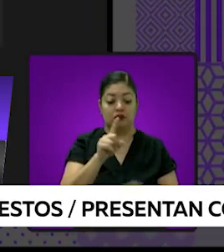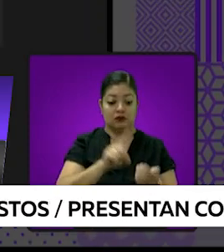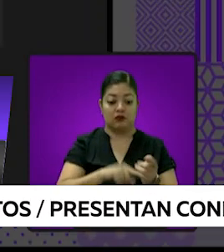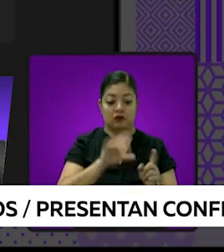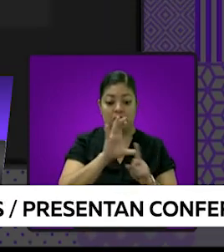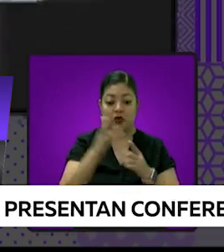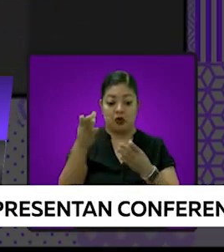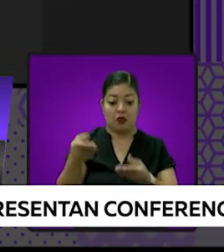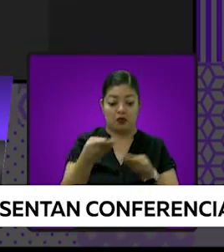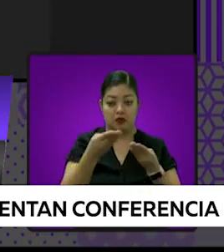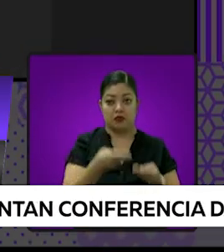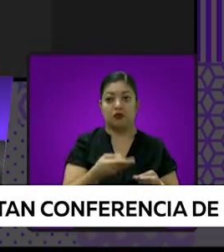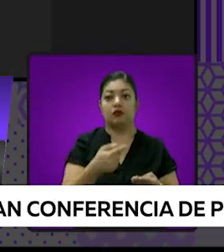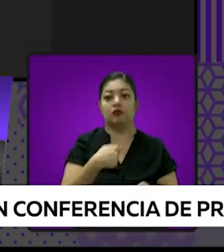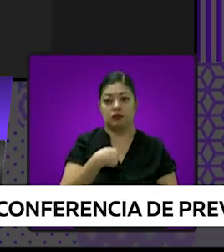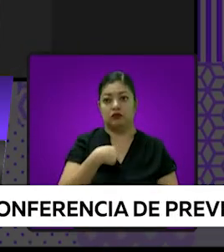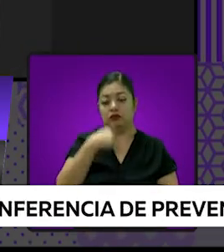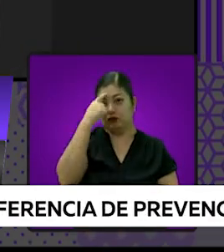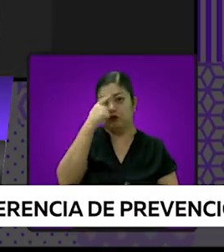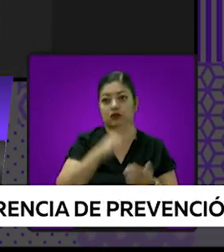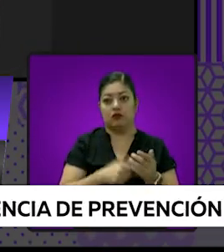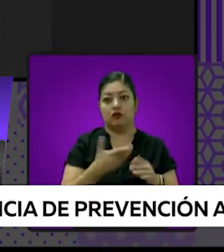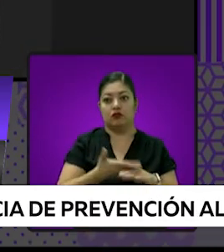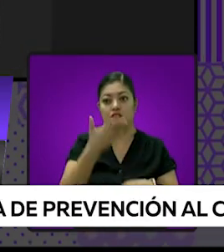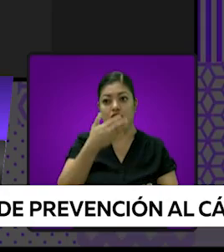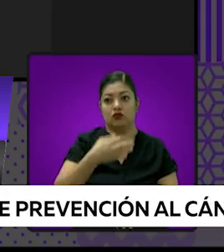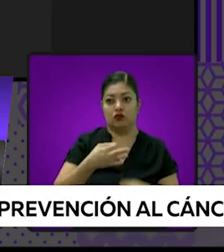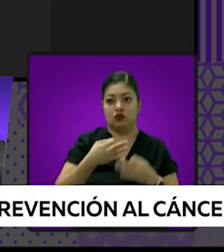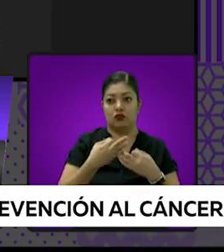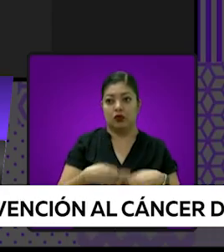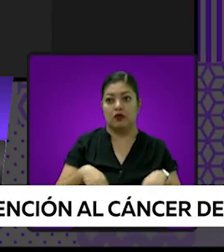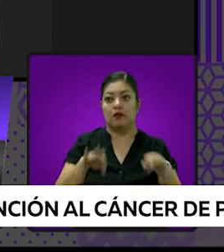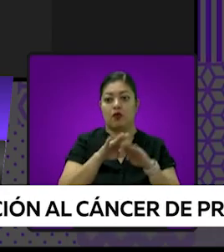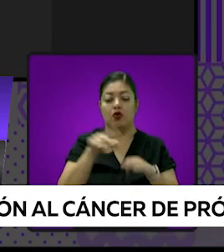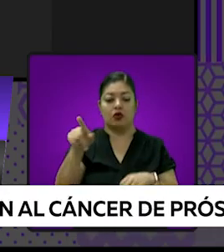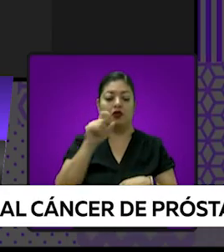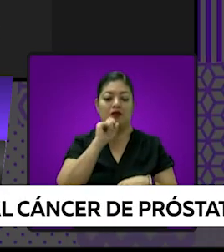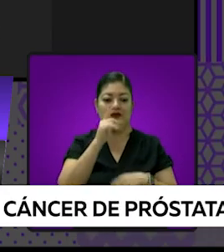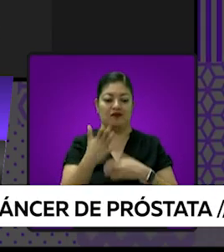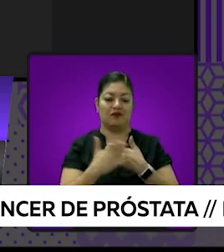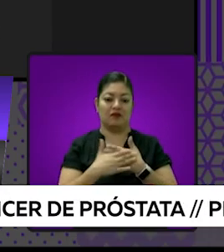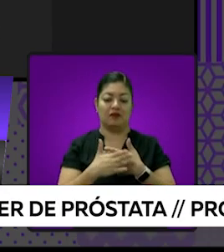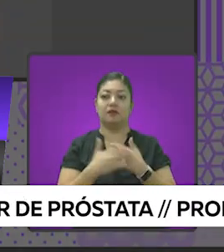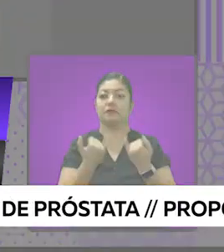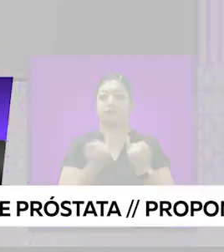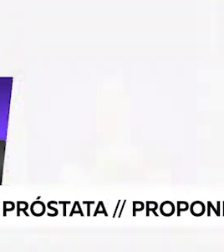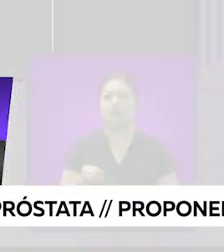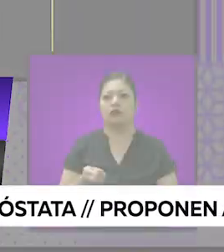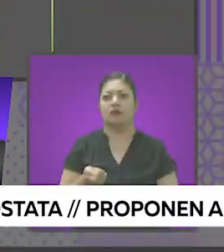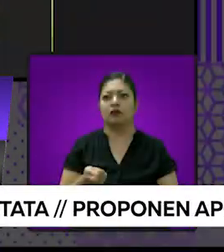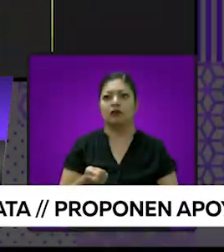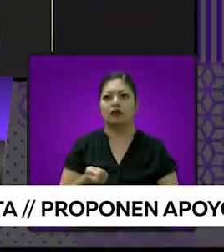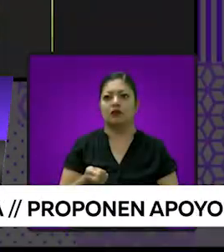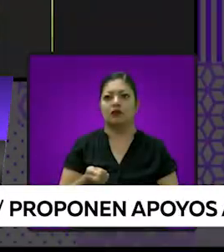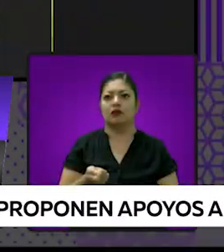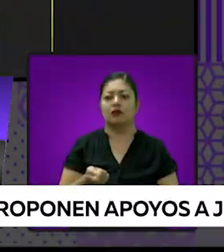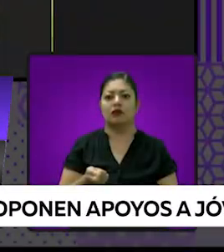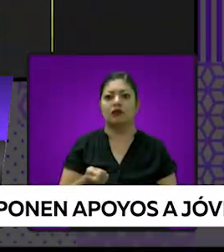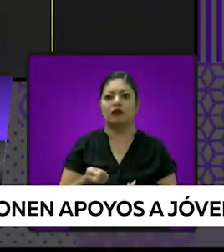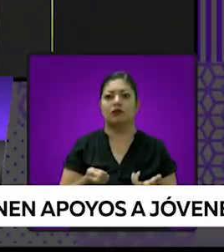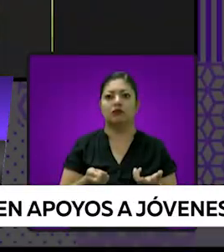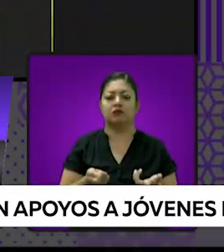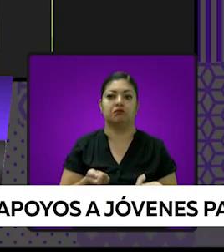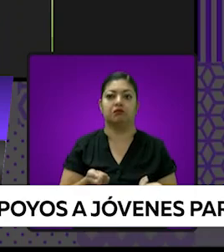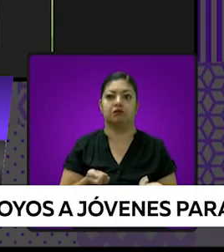respecto de dos fracciones de terreno propiedad estatal, ubicados en el Complejo Penitenciario de Puente Grande, Jalisco. Respecto a